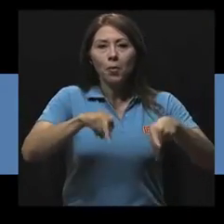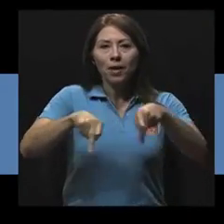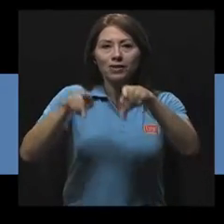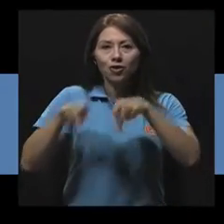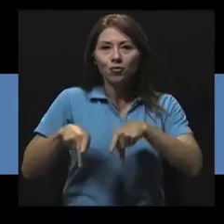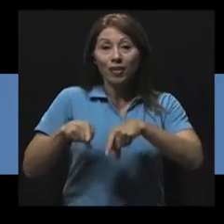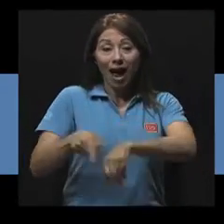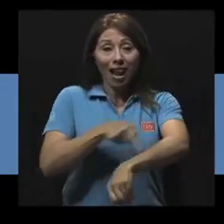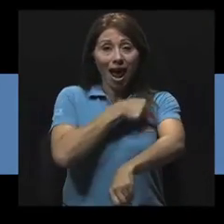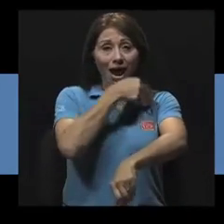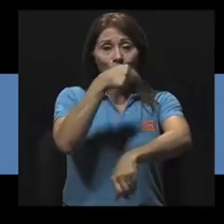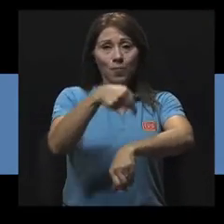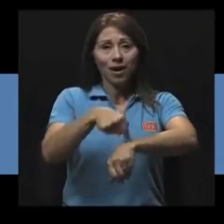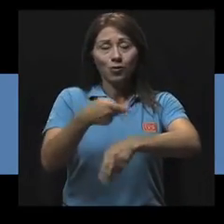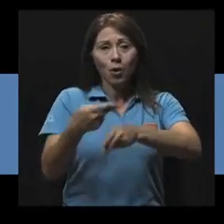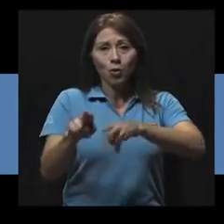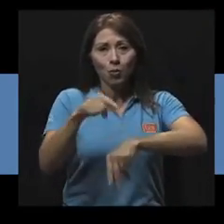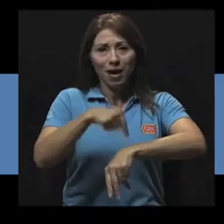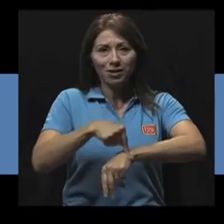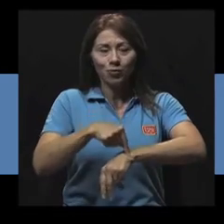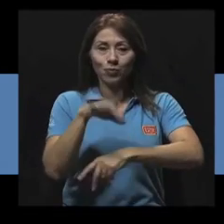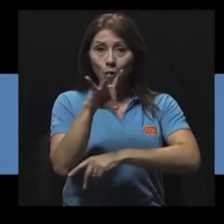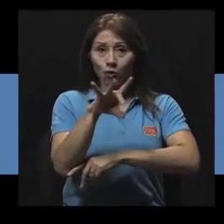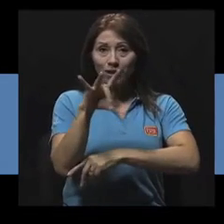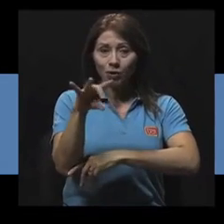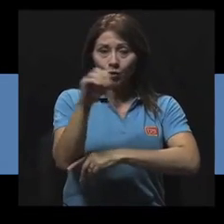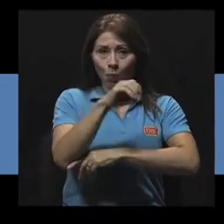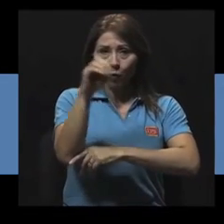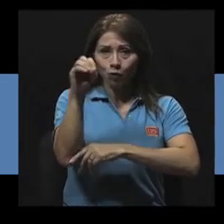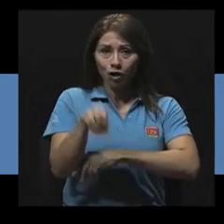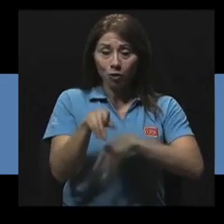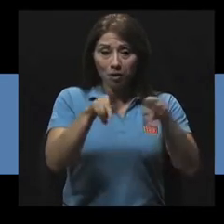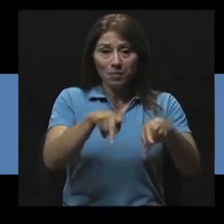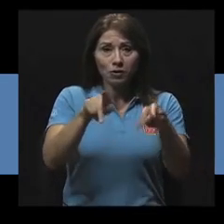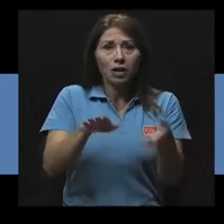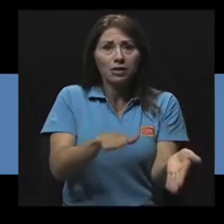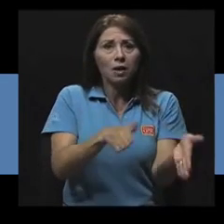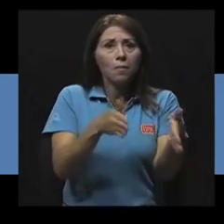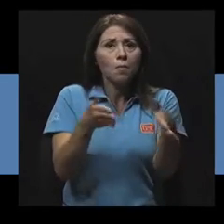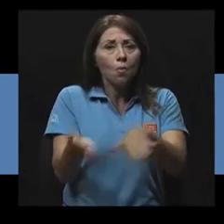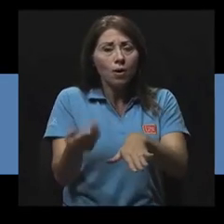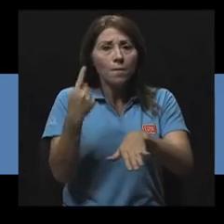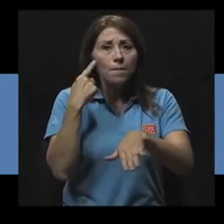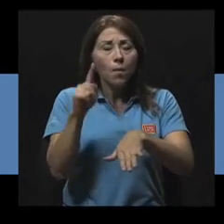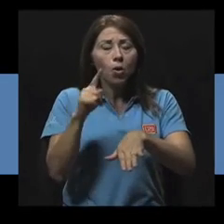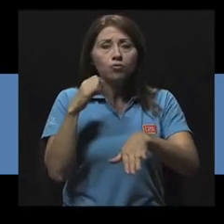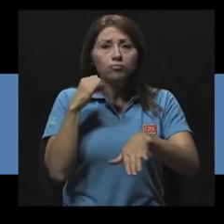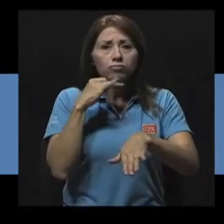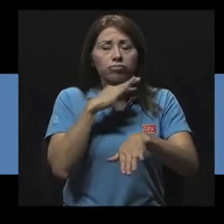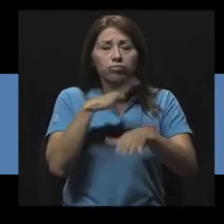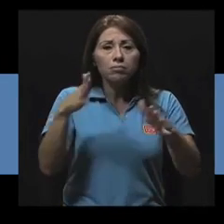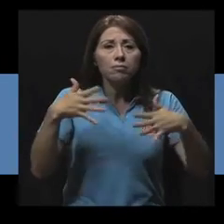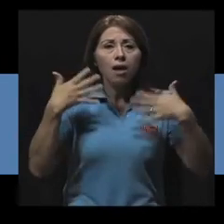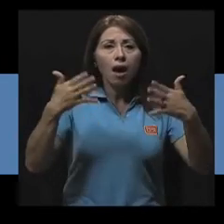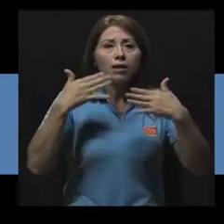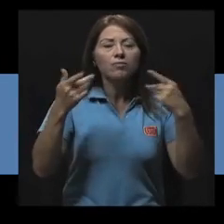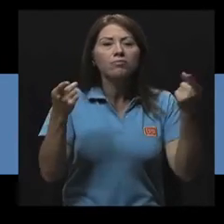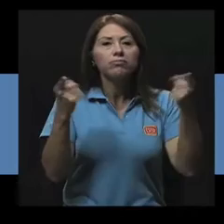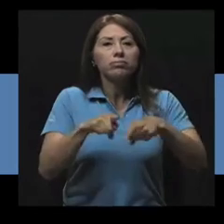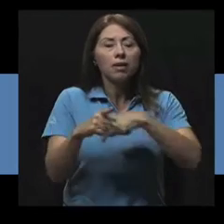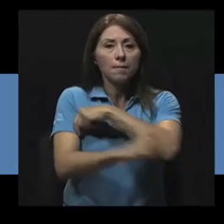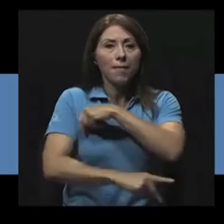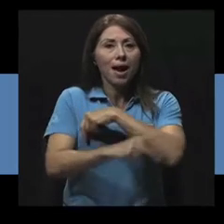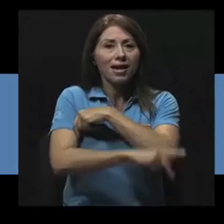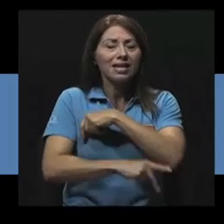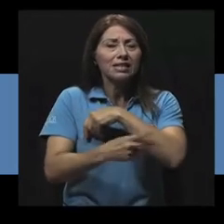de la población. Un 88% de las muertes prematuras por contaminación del aire se producen en países de ingresos